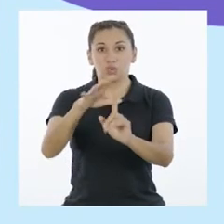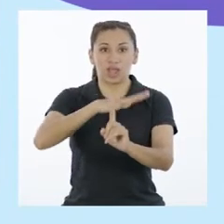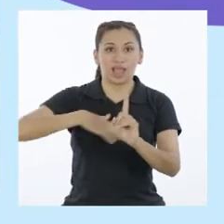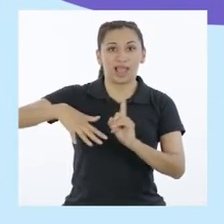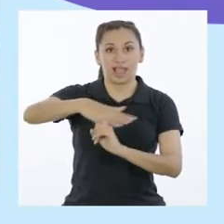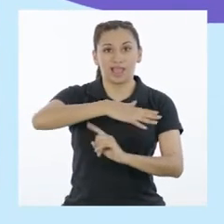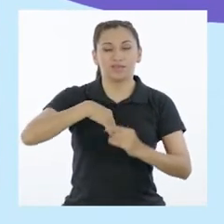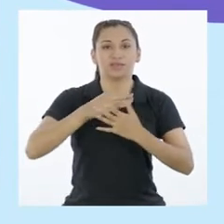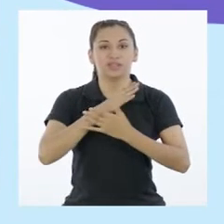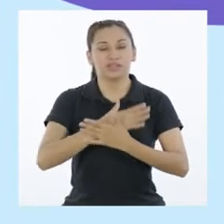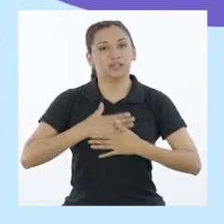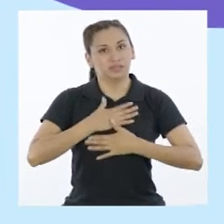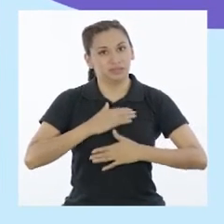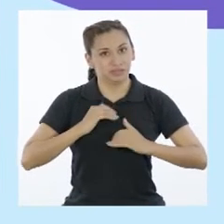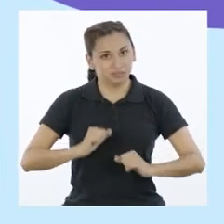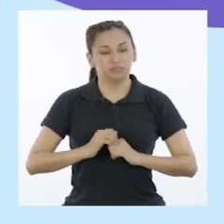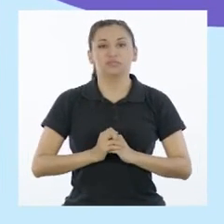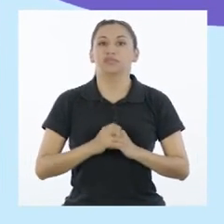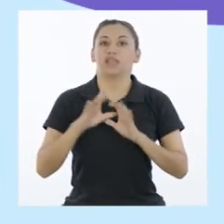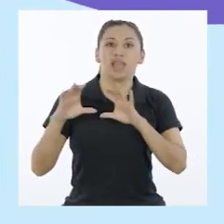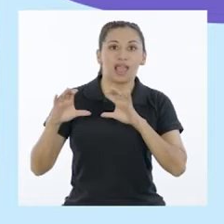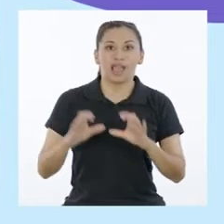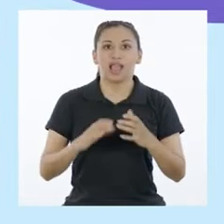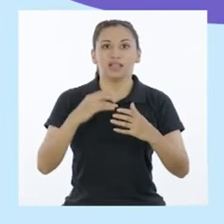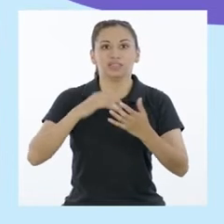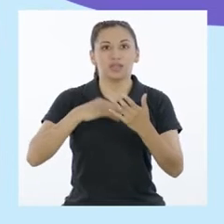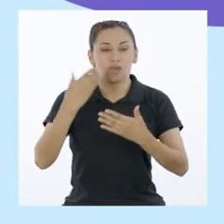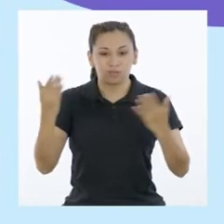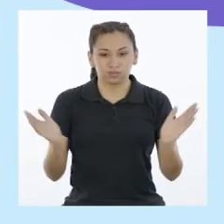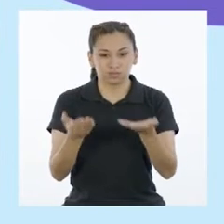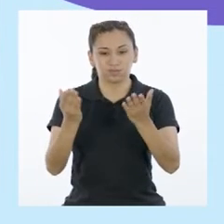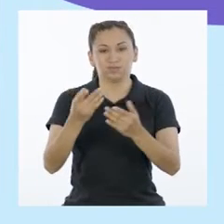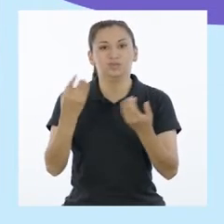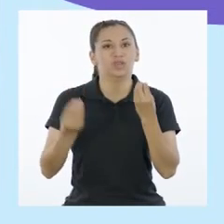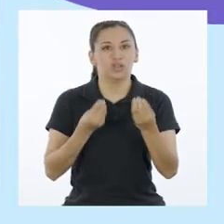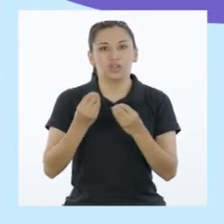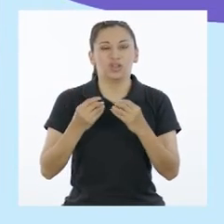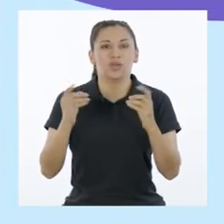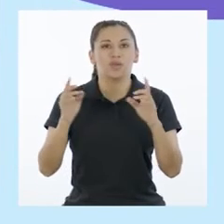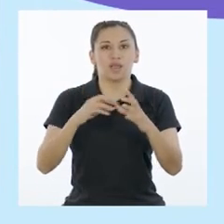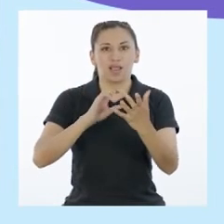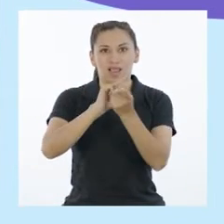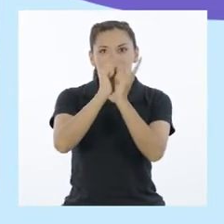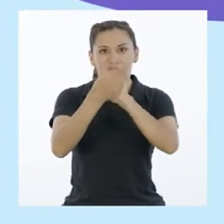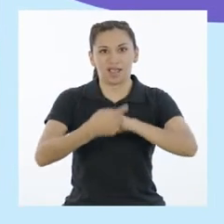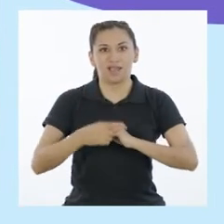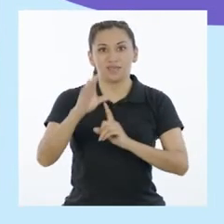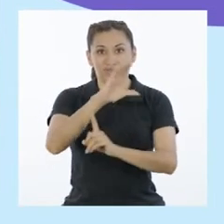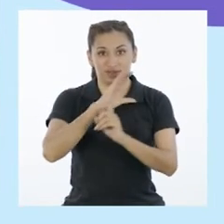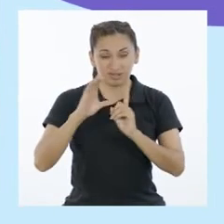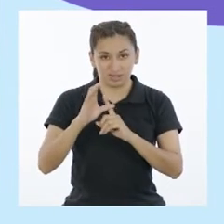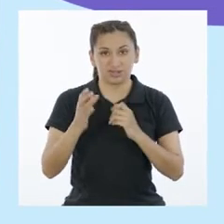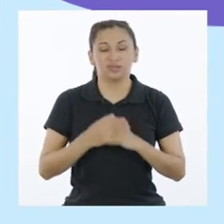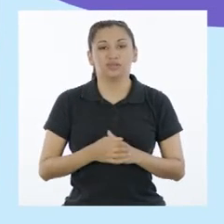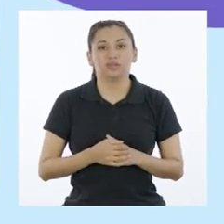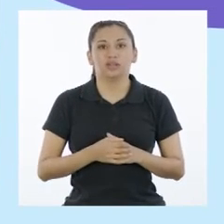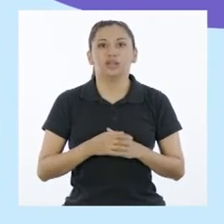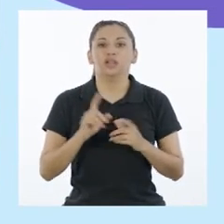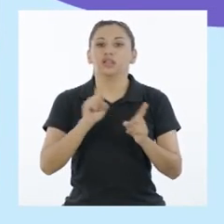Un ambiente saludable Emprendiendo actividades productivas para mitigar los efectos del cambio climático,